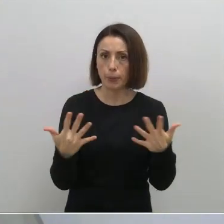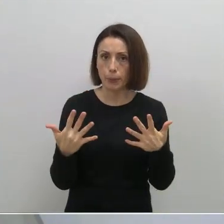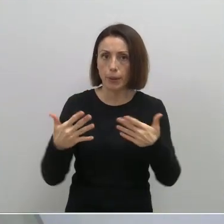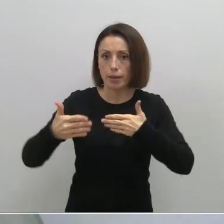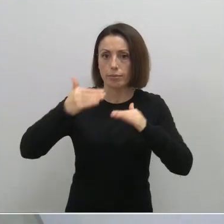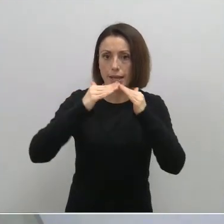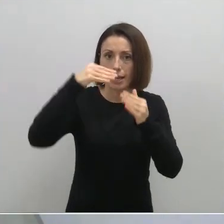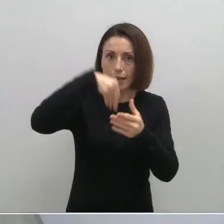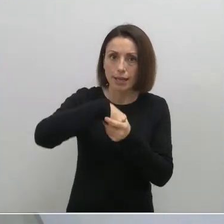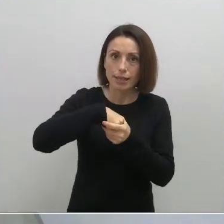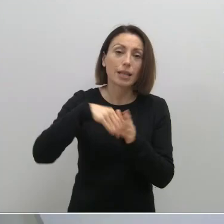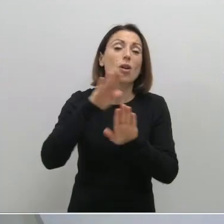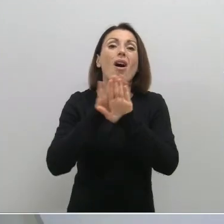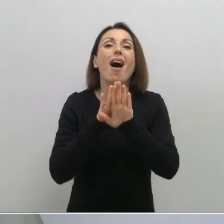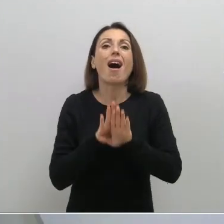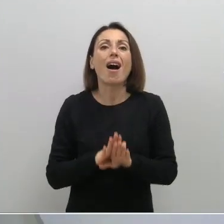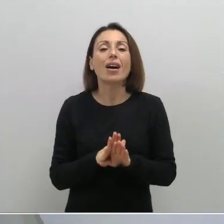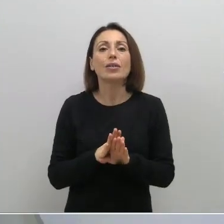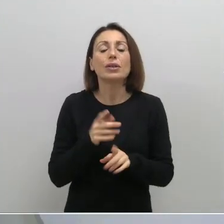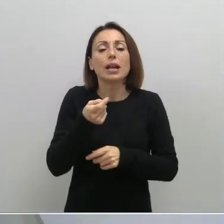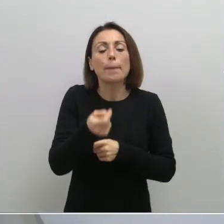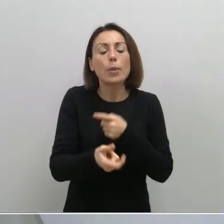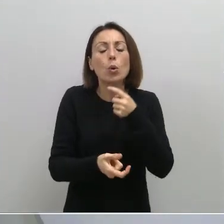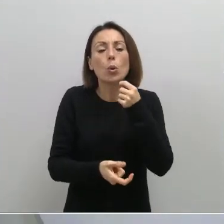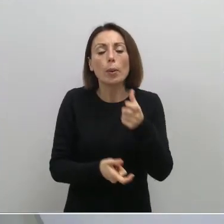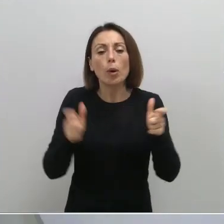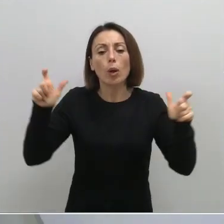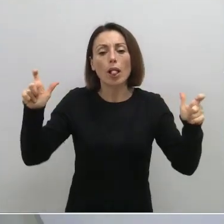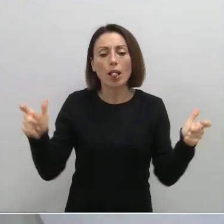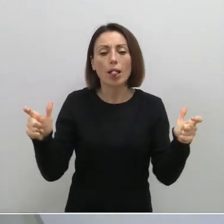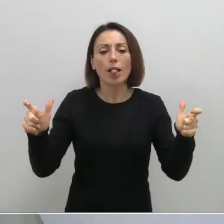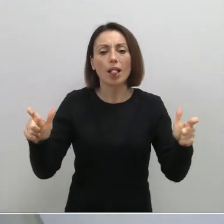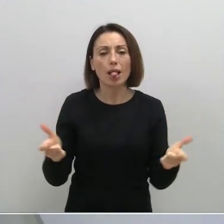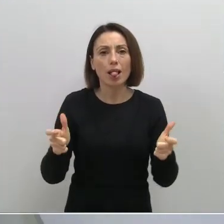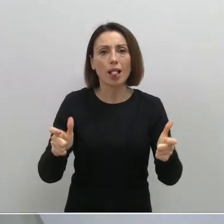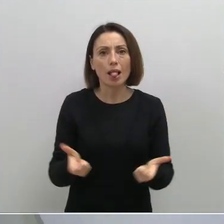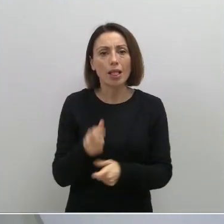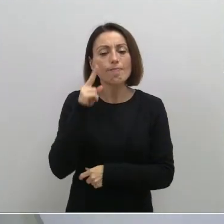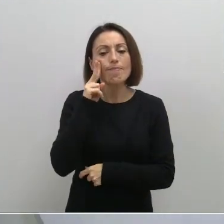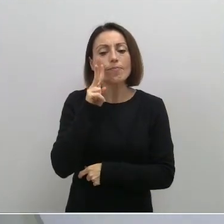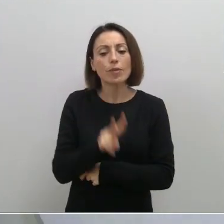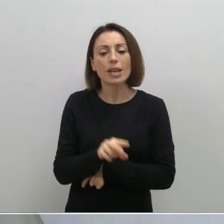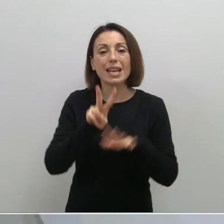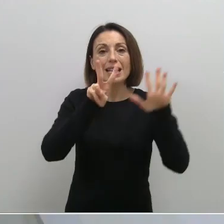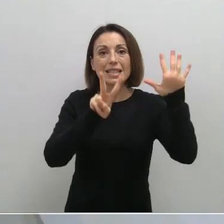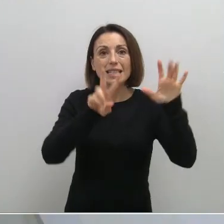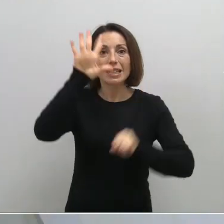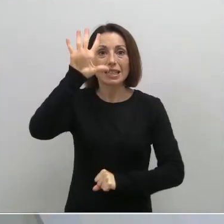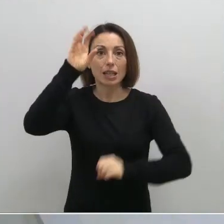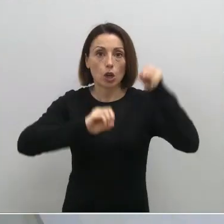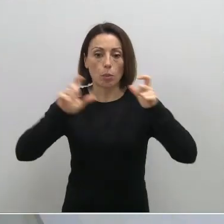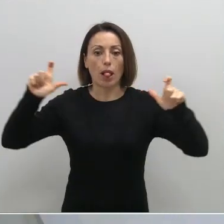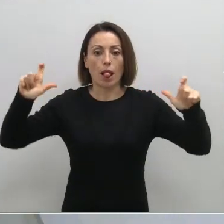medidas, esperamos poder seguir bajando en esta curva que realmente hemos visto una bajada de un 75%